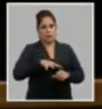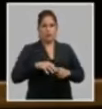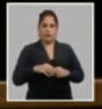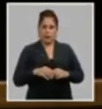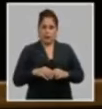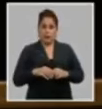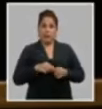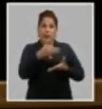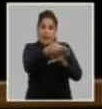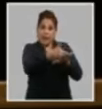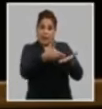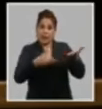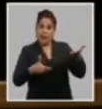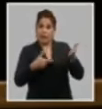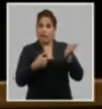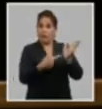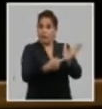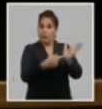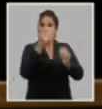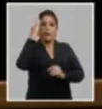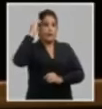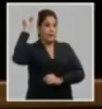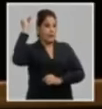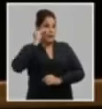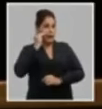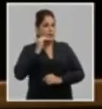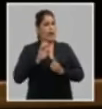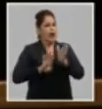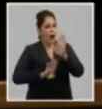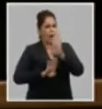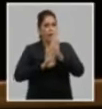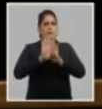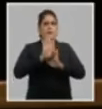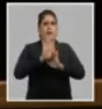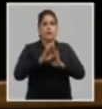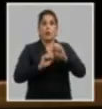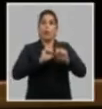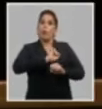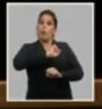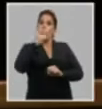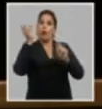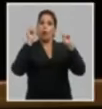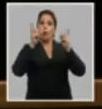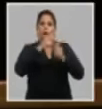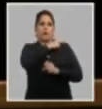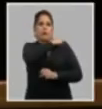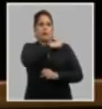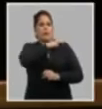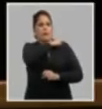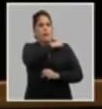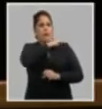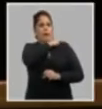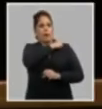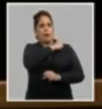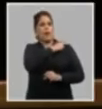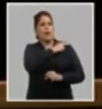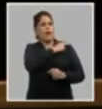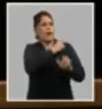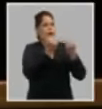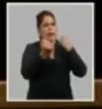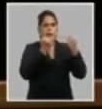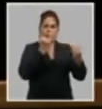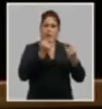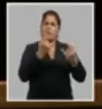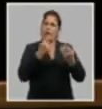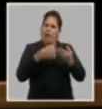El informe central reconoció el avance alcanzado en materia de la política de cuadros identifica las